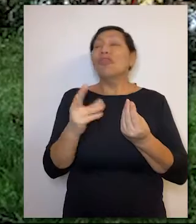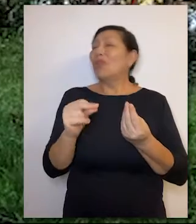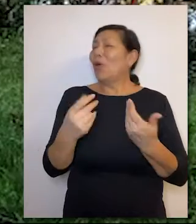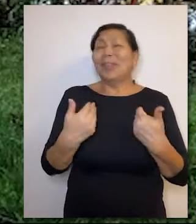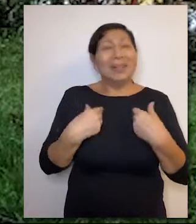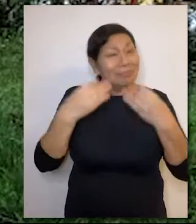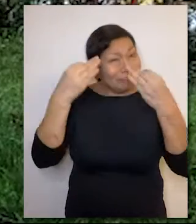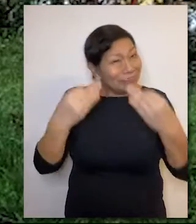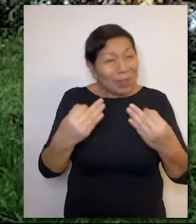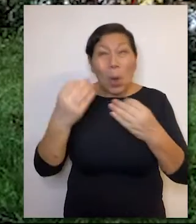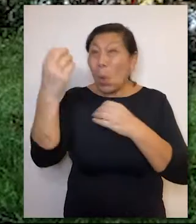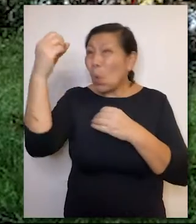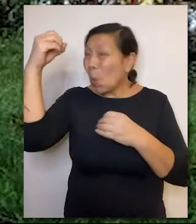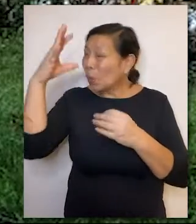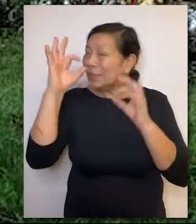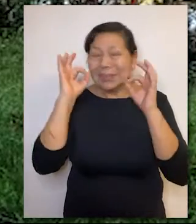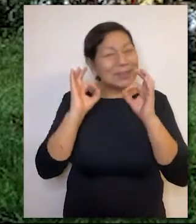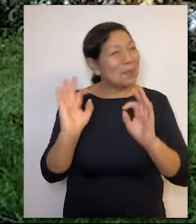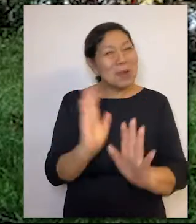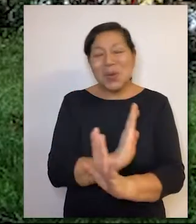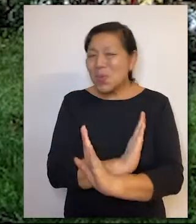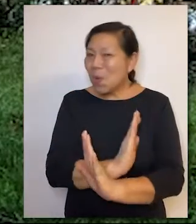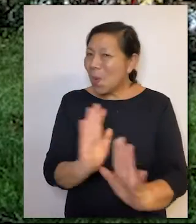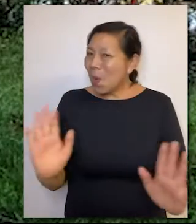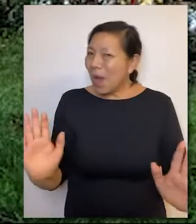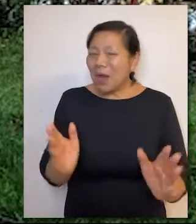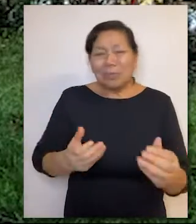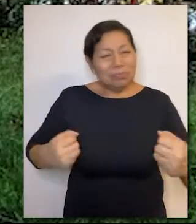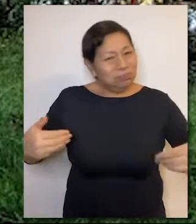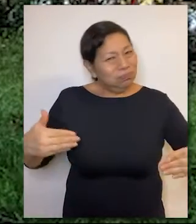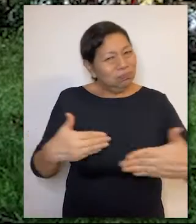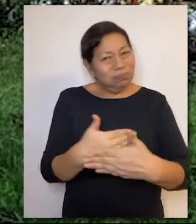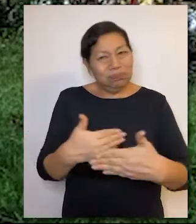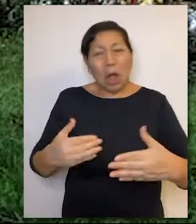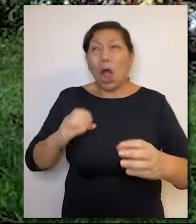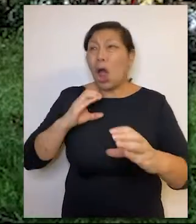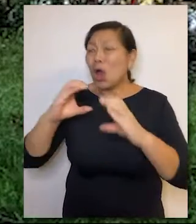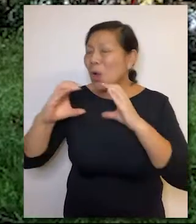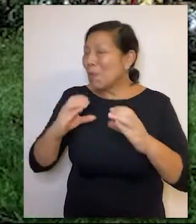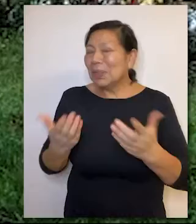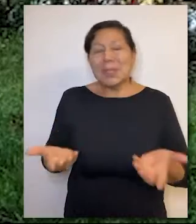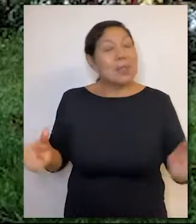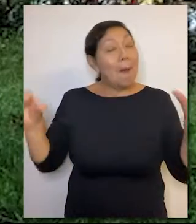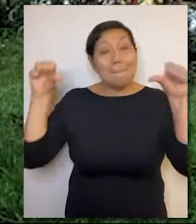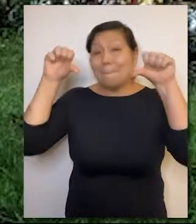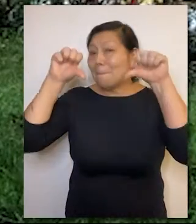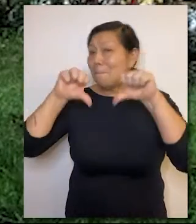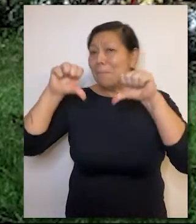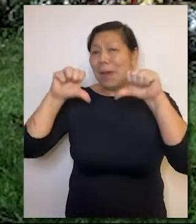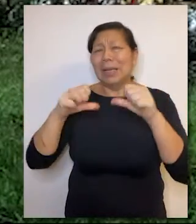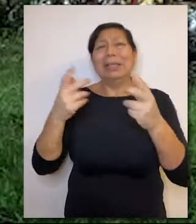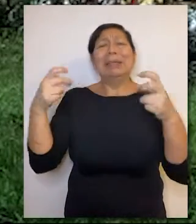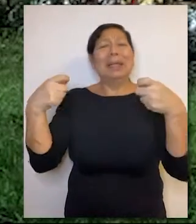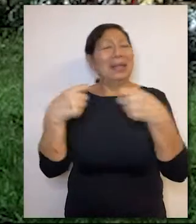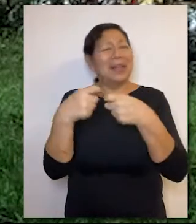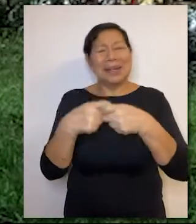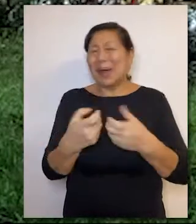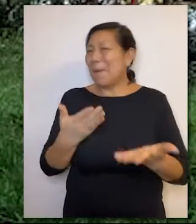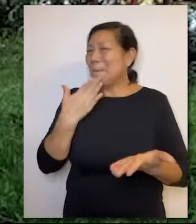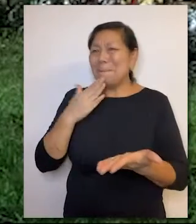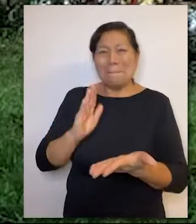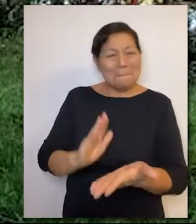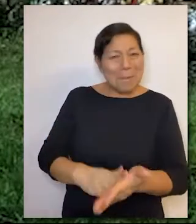de Nieva, no tenemos un servicio de luz constante, nuestras carreteras, los medios de comunicación son pésimos, el